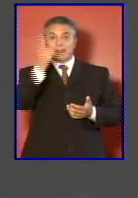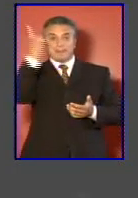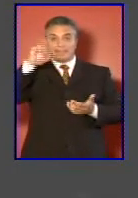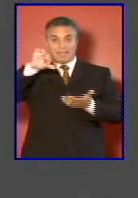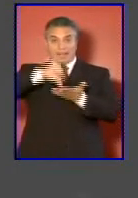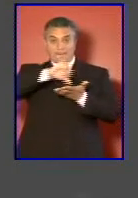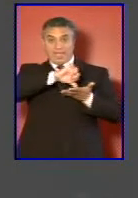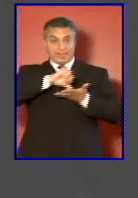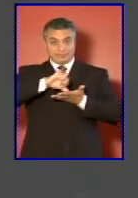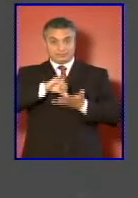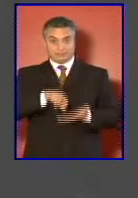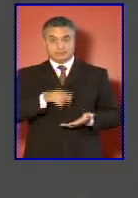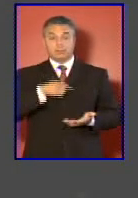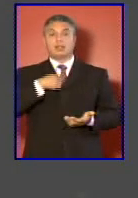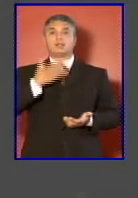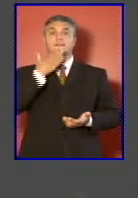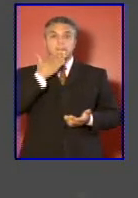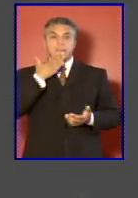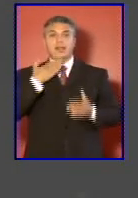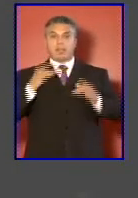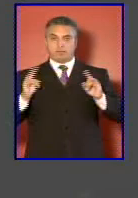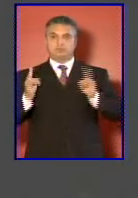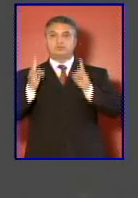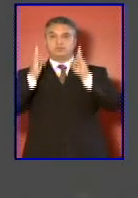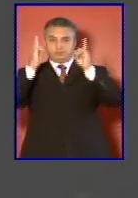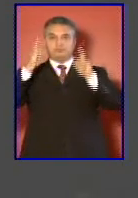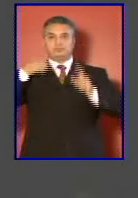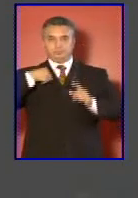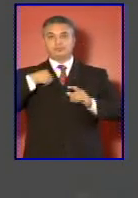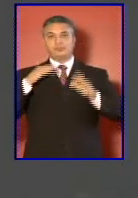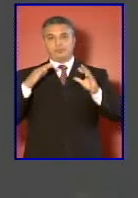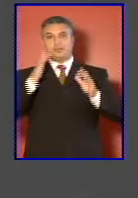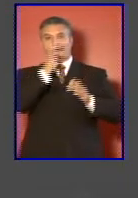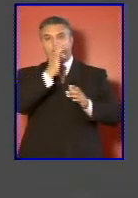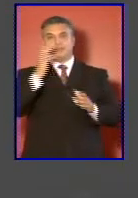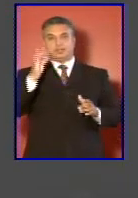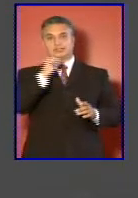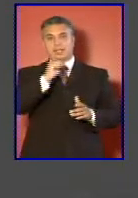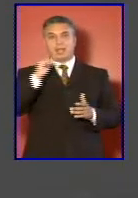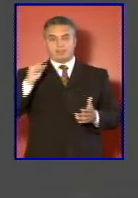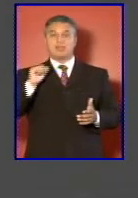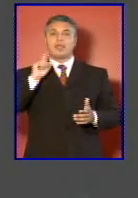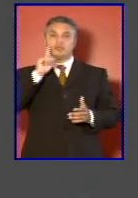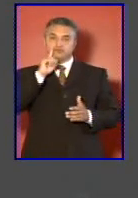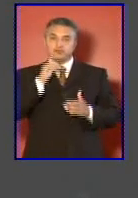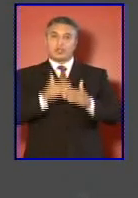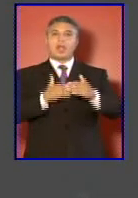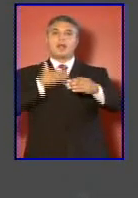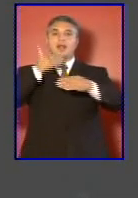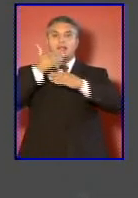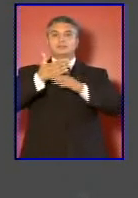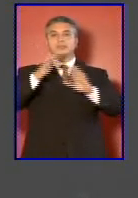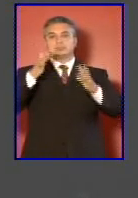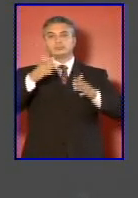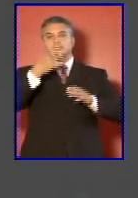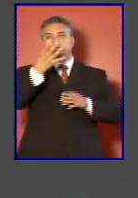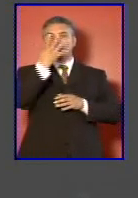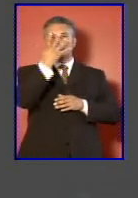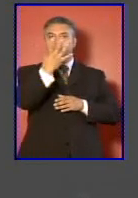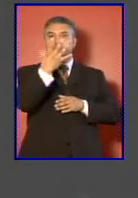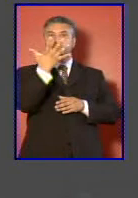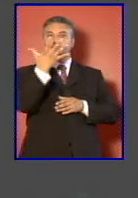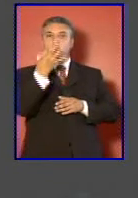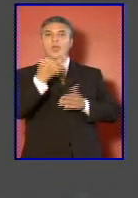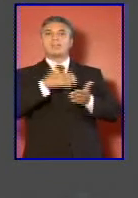sino también en la infraestructura de nuestras fuerzas armadas y que alcanzan a unos 450